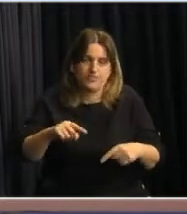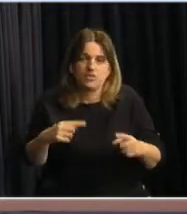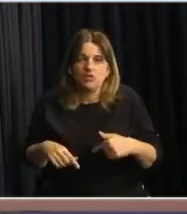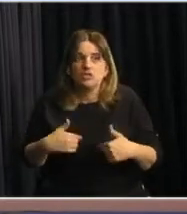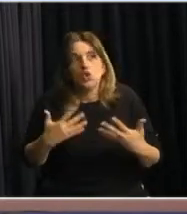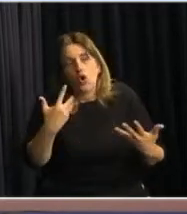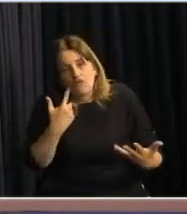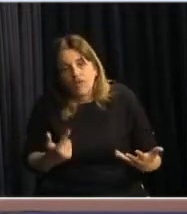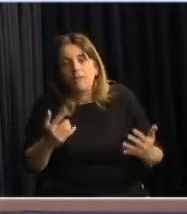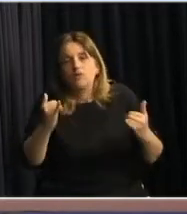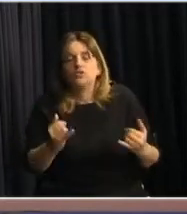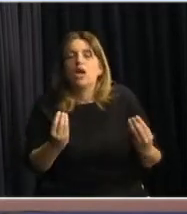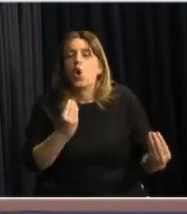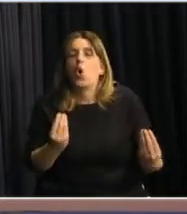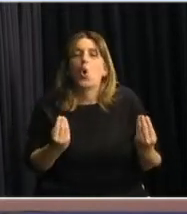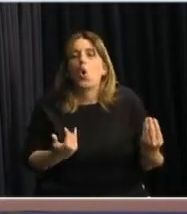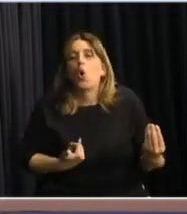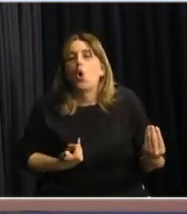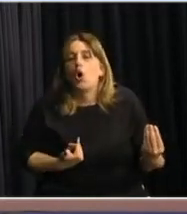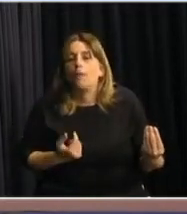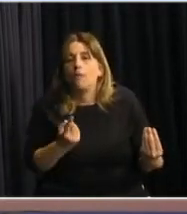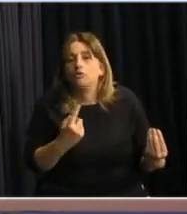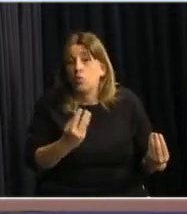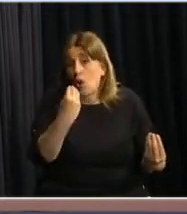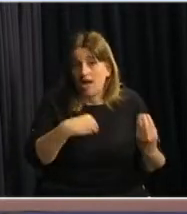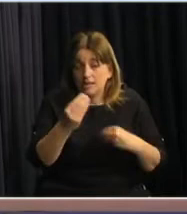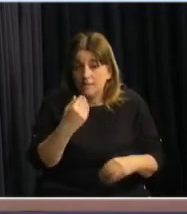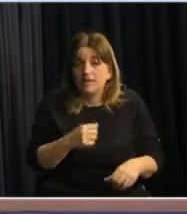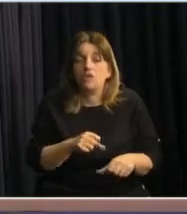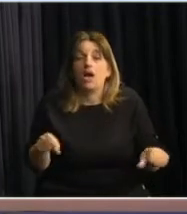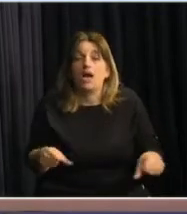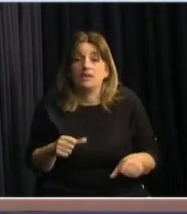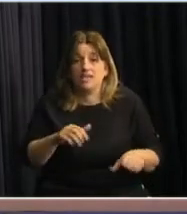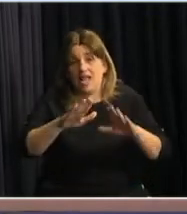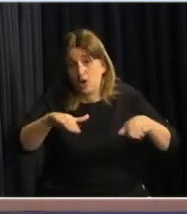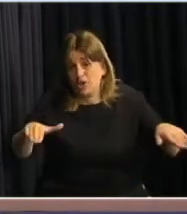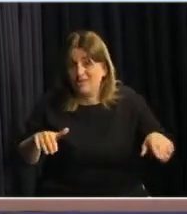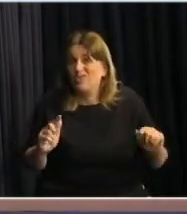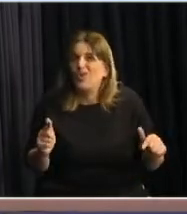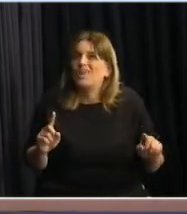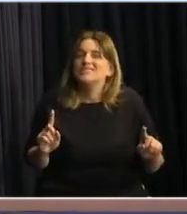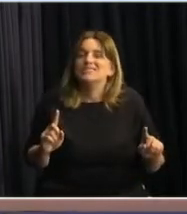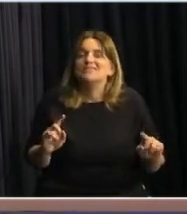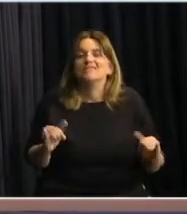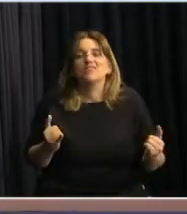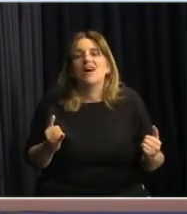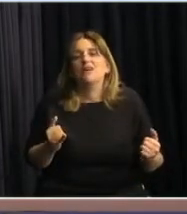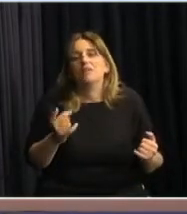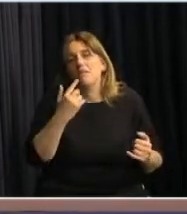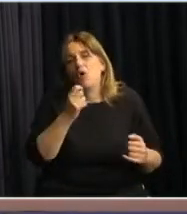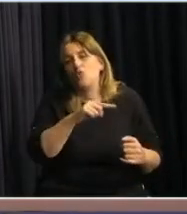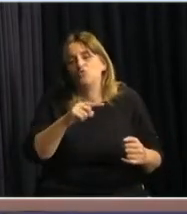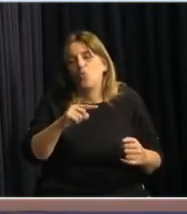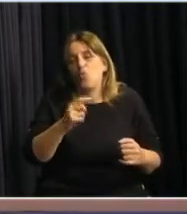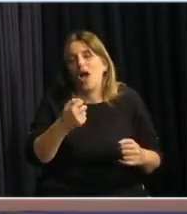revisamos cómo hacer que realmente el alimento llegue al niño y no nos quedemos tranquilos con que ANEP hizo el